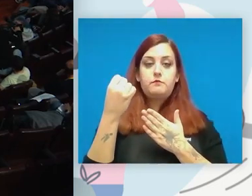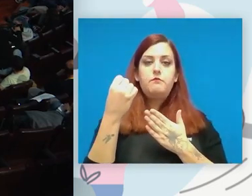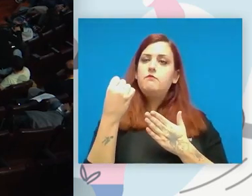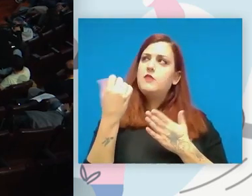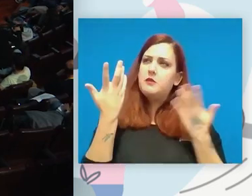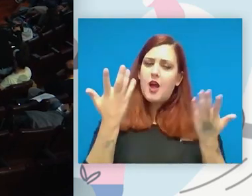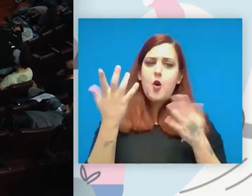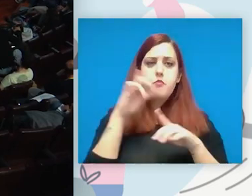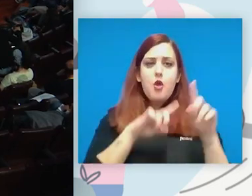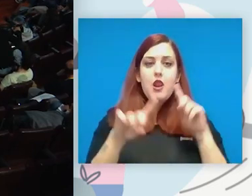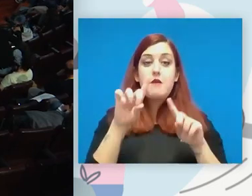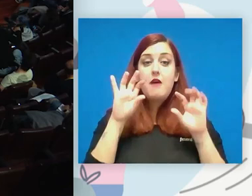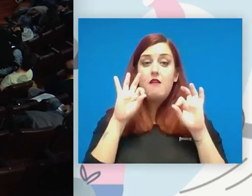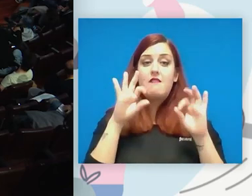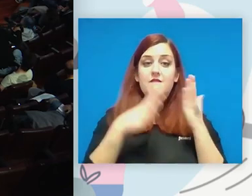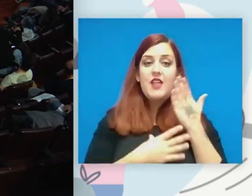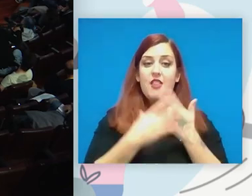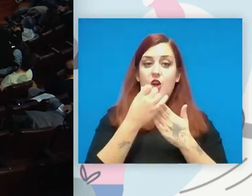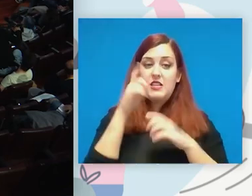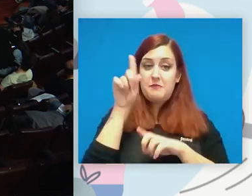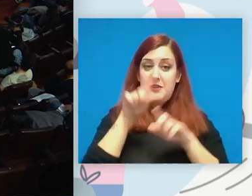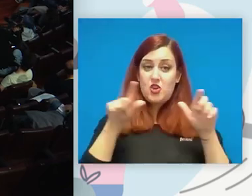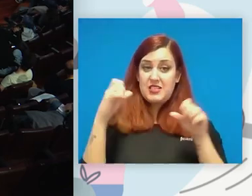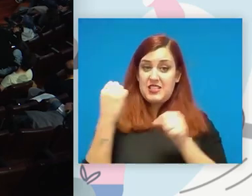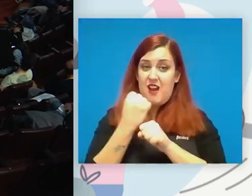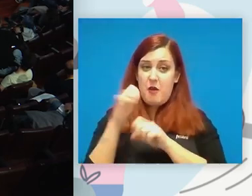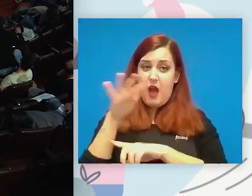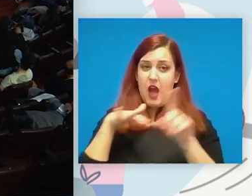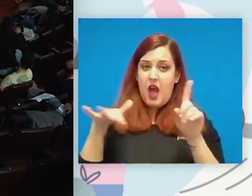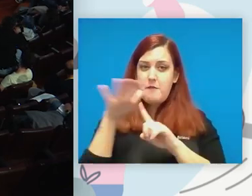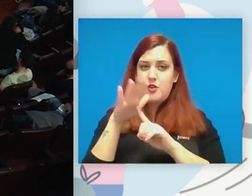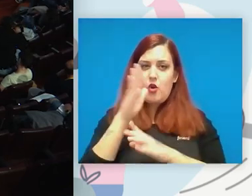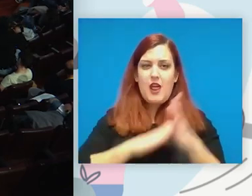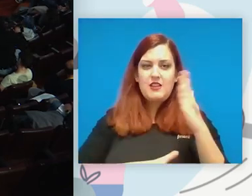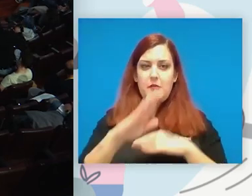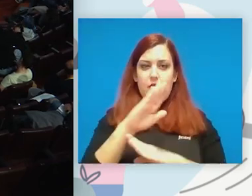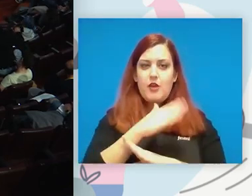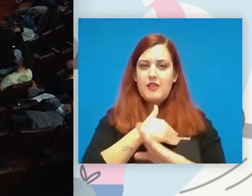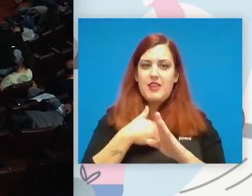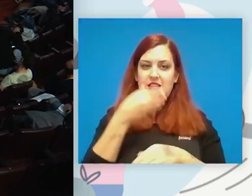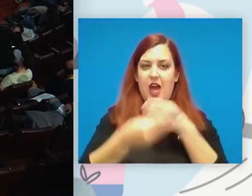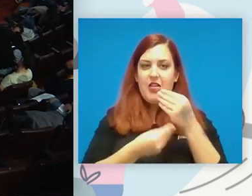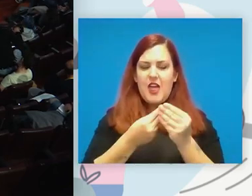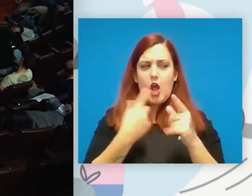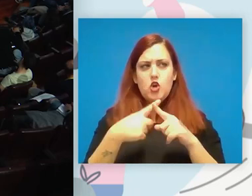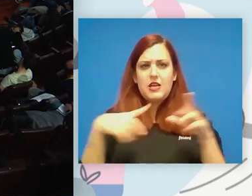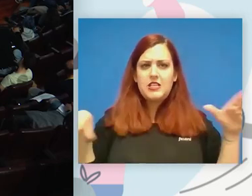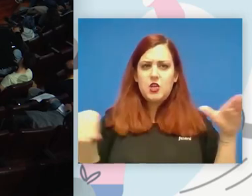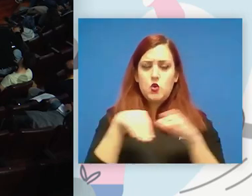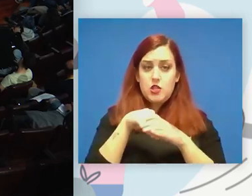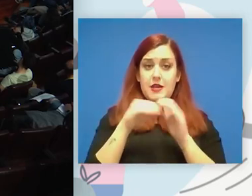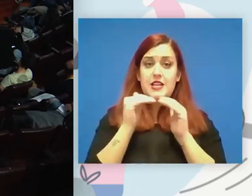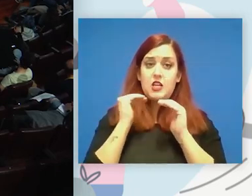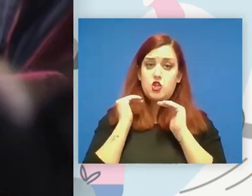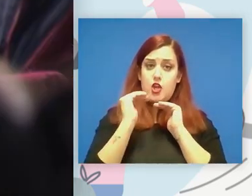problema cuando las federaciones llegan a gente que trabajamos en el ámbito de la discapacidad y quieren hacer cosas inclusivas sostenibles